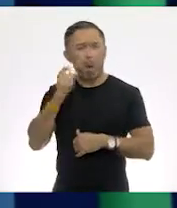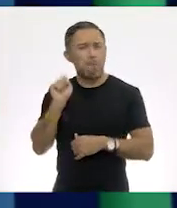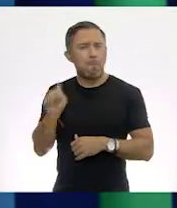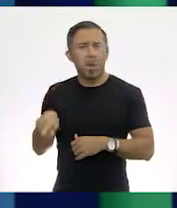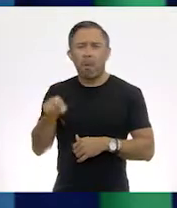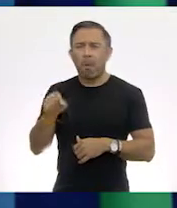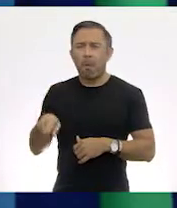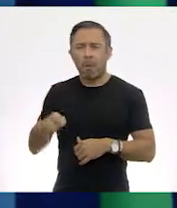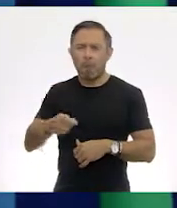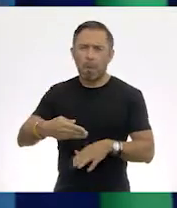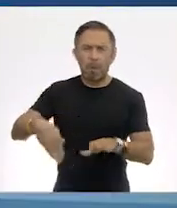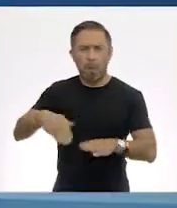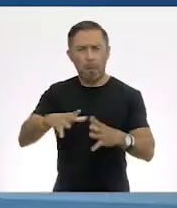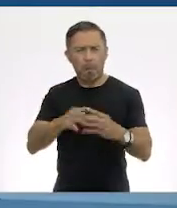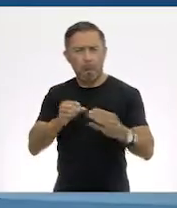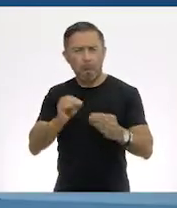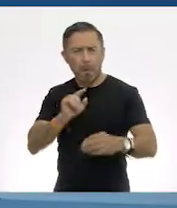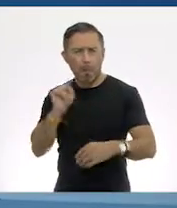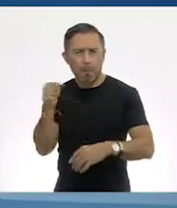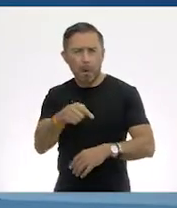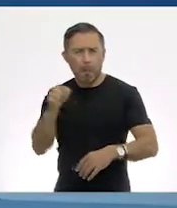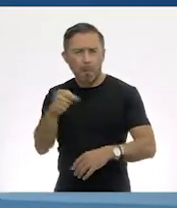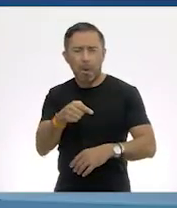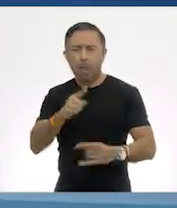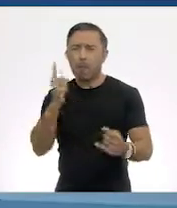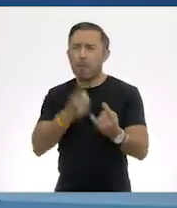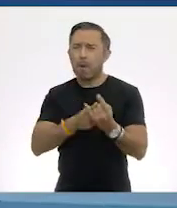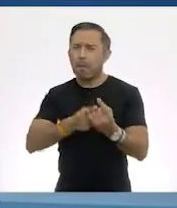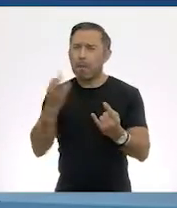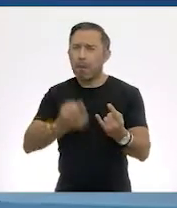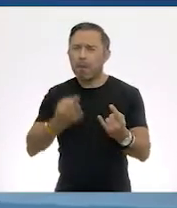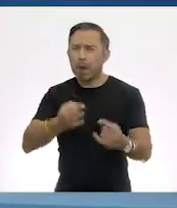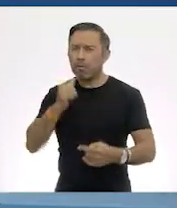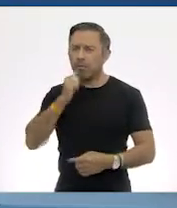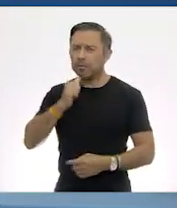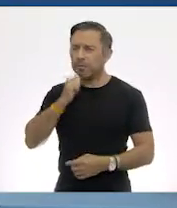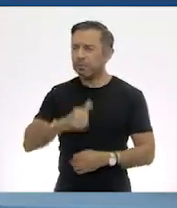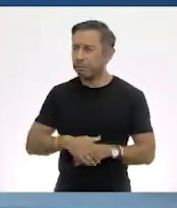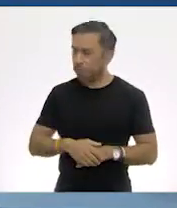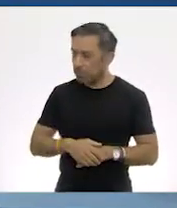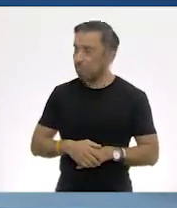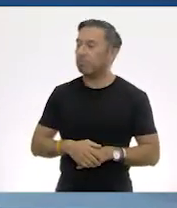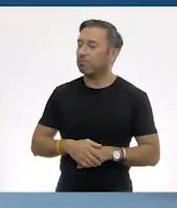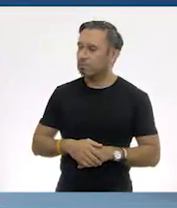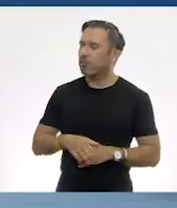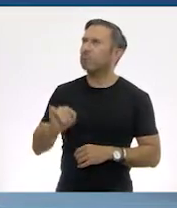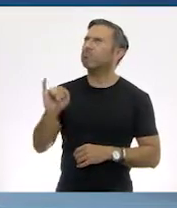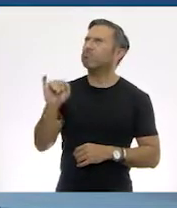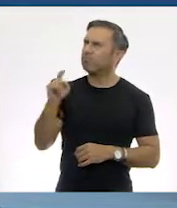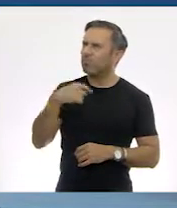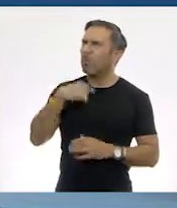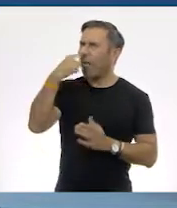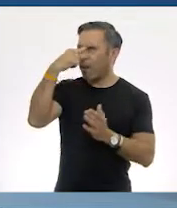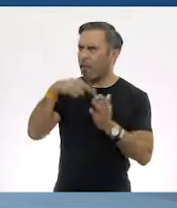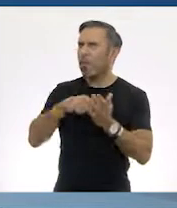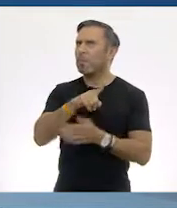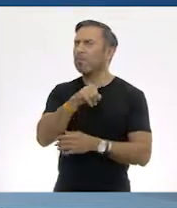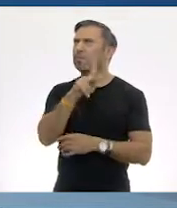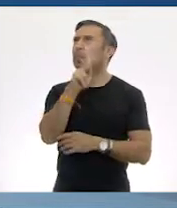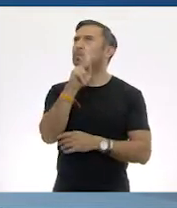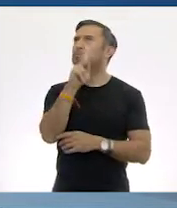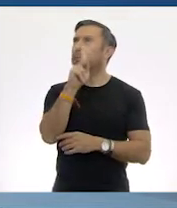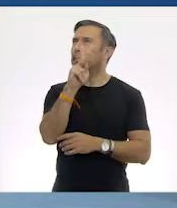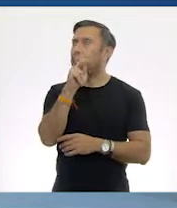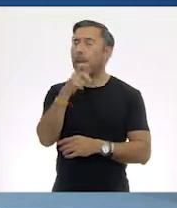siempre metía unos golazos. Sí, maestra, yo creo que Don Pepe estuvo presente cuando se